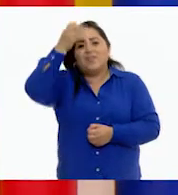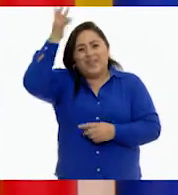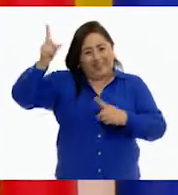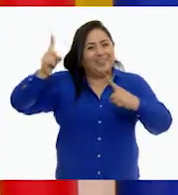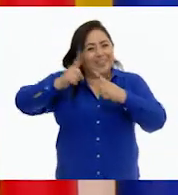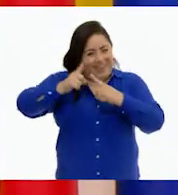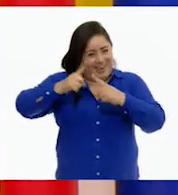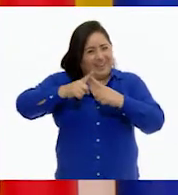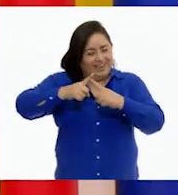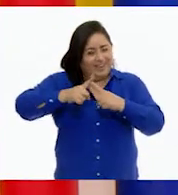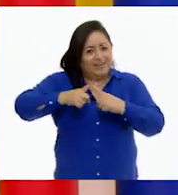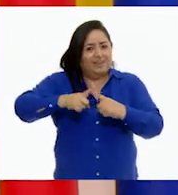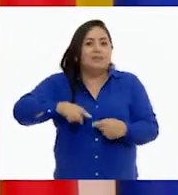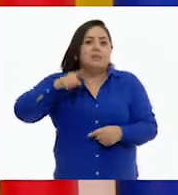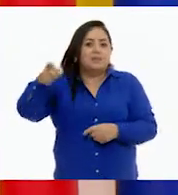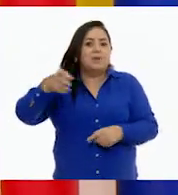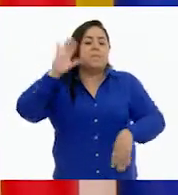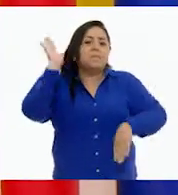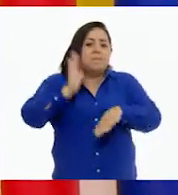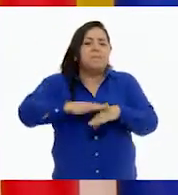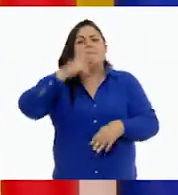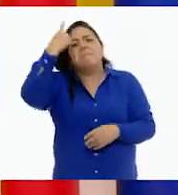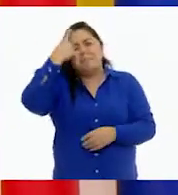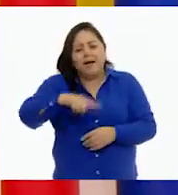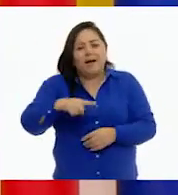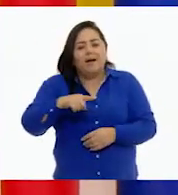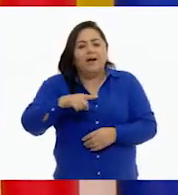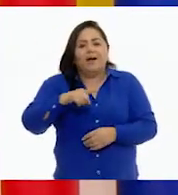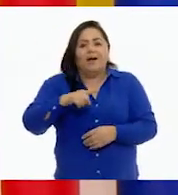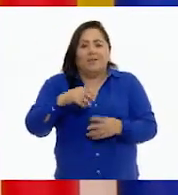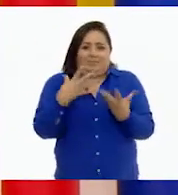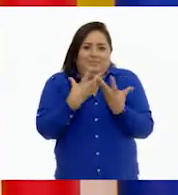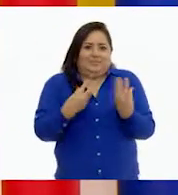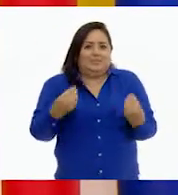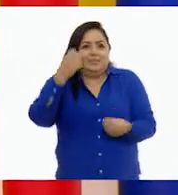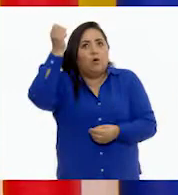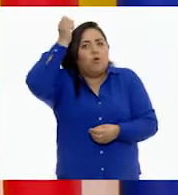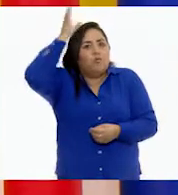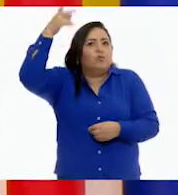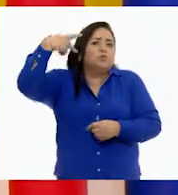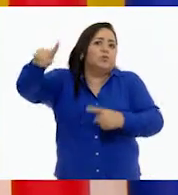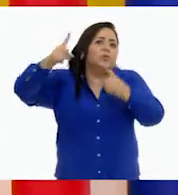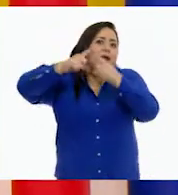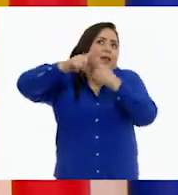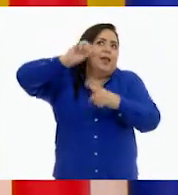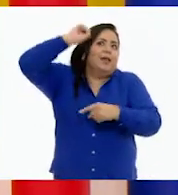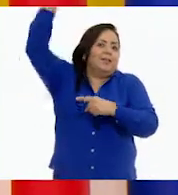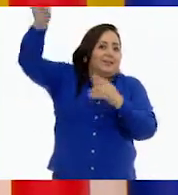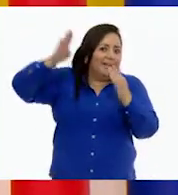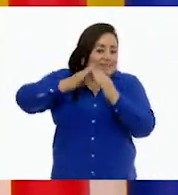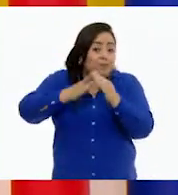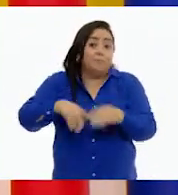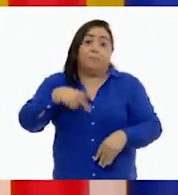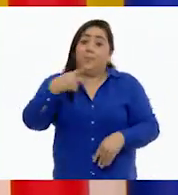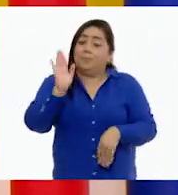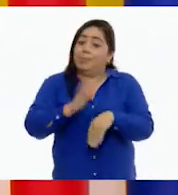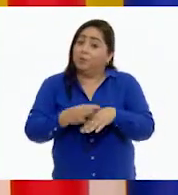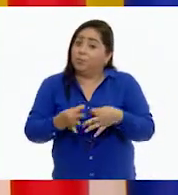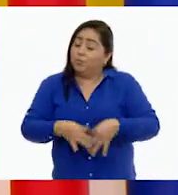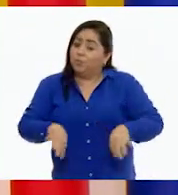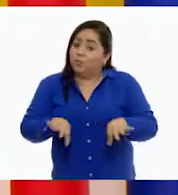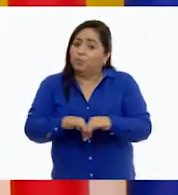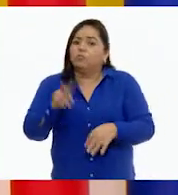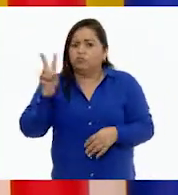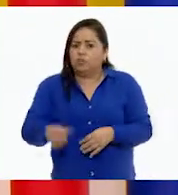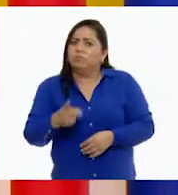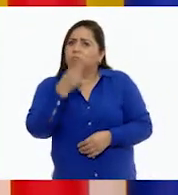Seguramente tuvo que hacer algo más para resarcir el daño de que había olvidado su tarea. Pero lo más importante es que